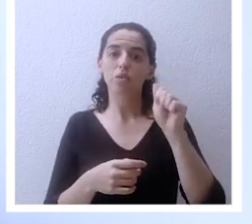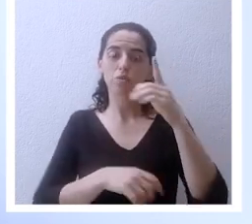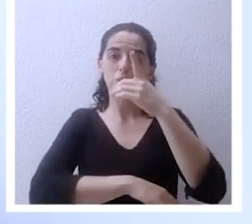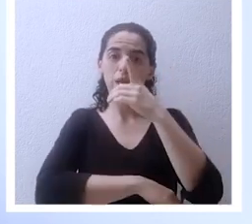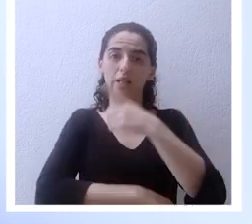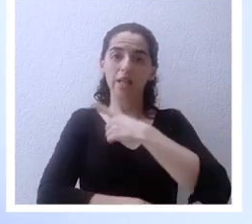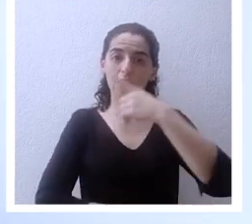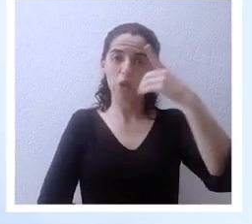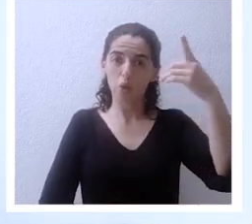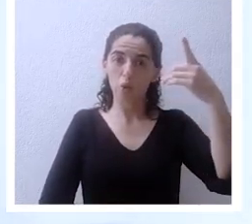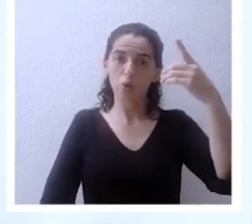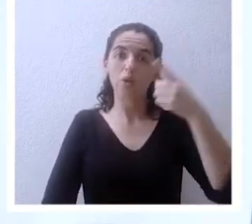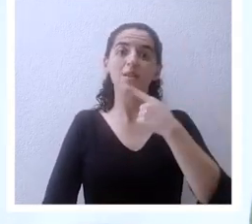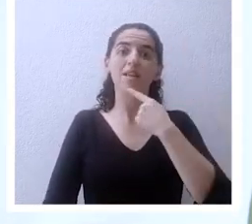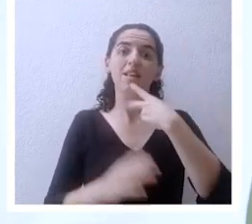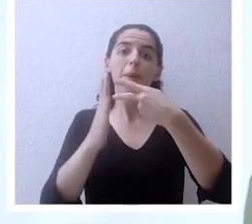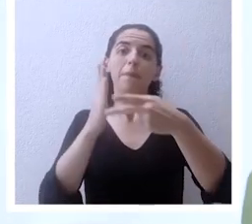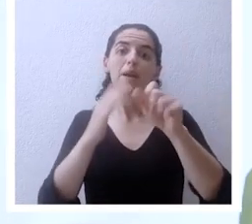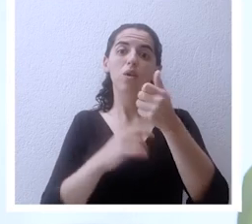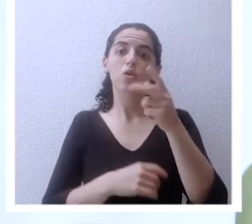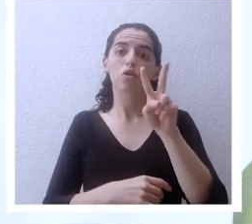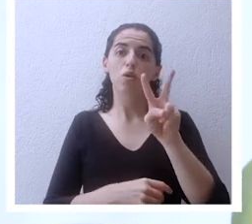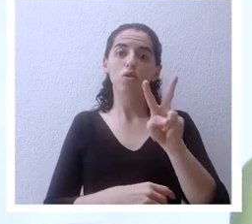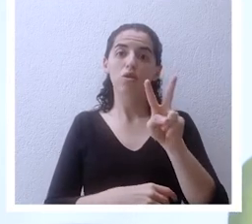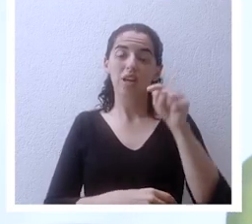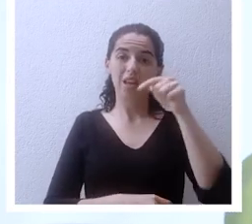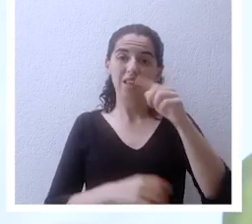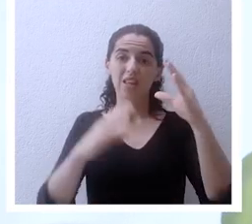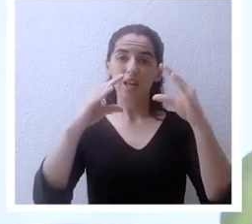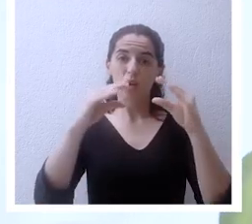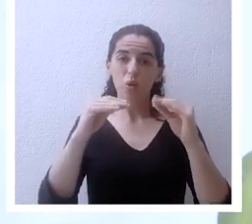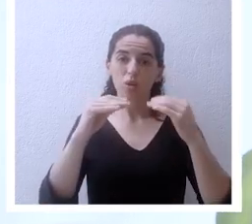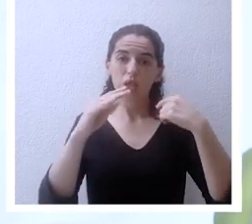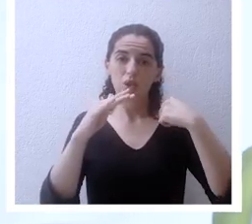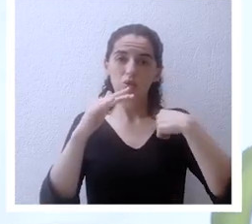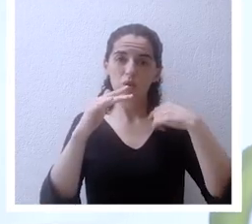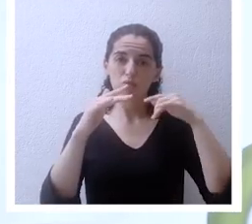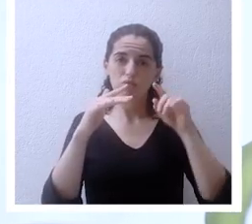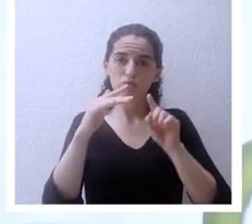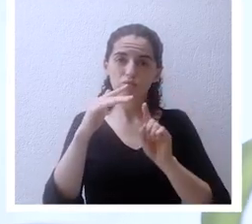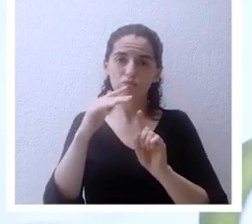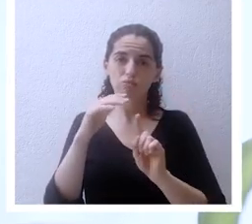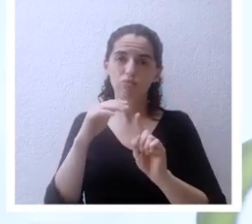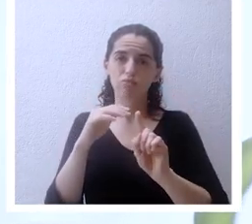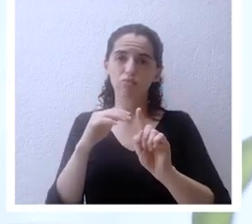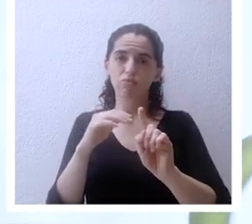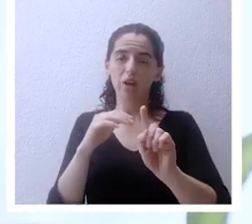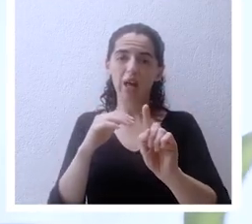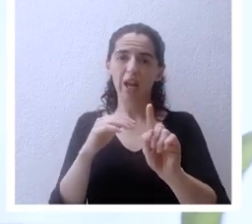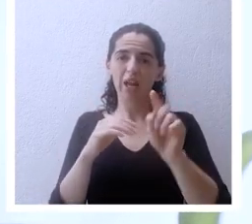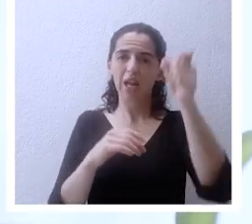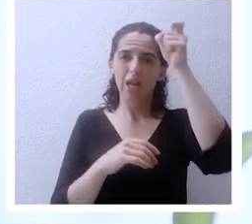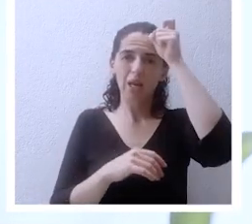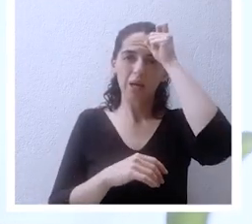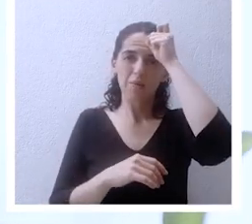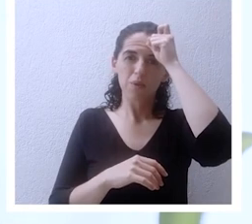bien mira lo que dice el versículo 12 pues yo pasaré aquella noche por la tierra de Egipto y heriré a todo primogénito en la